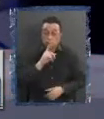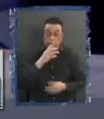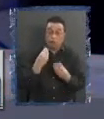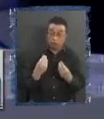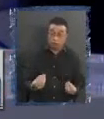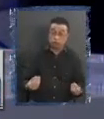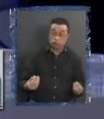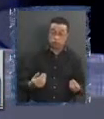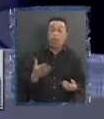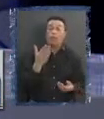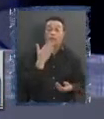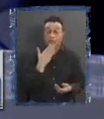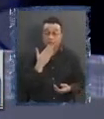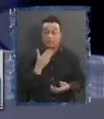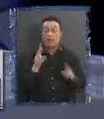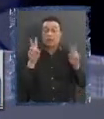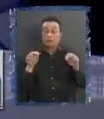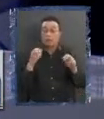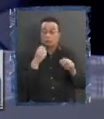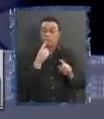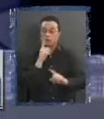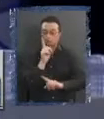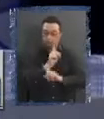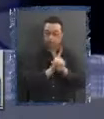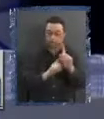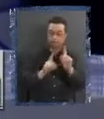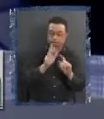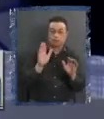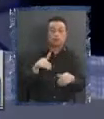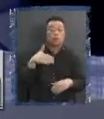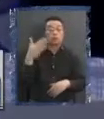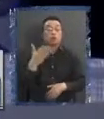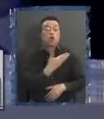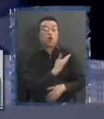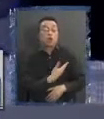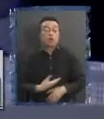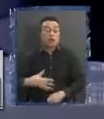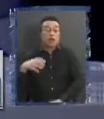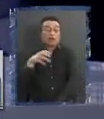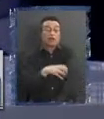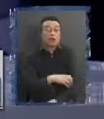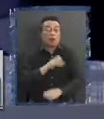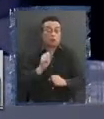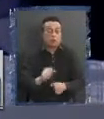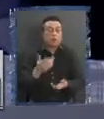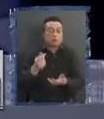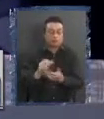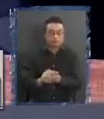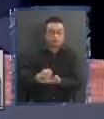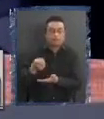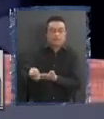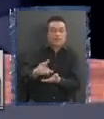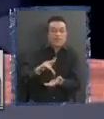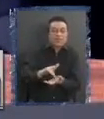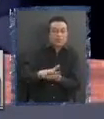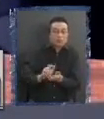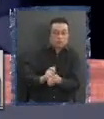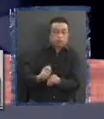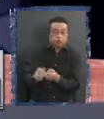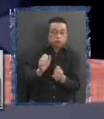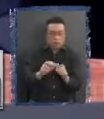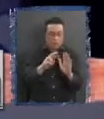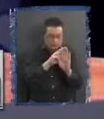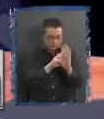Inclusive, un tema que podría ser cuestionado, que el día de mañana un gobierno regional se pudiera endeudar, me parece que está súper regulado,